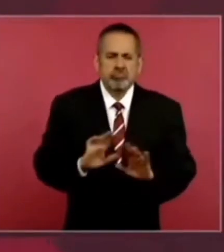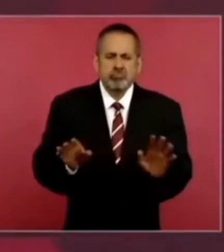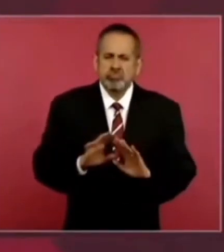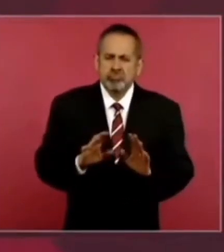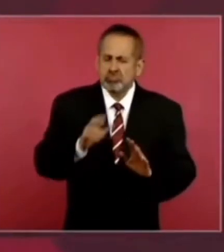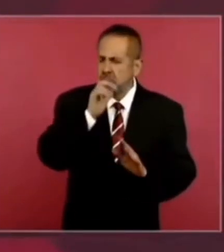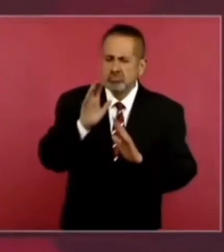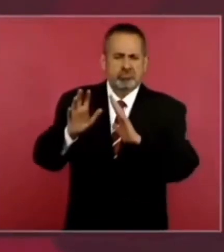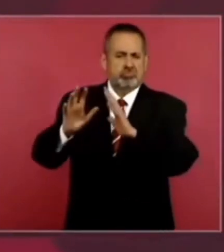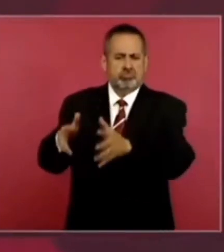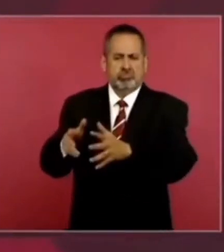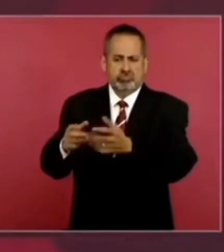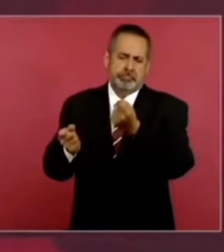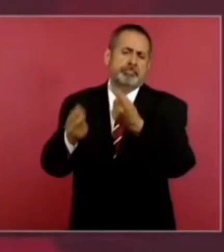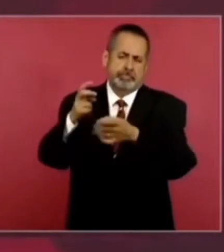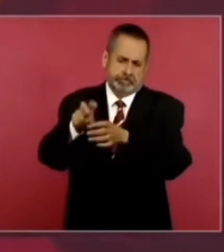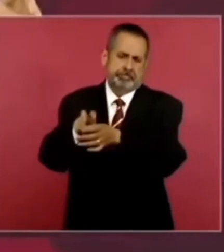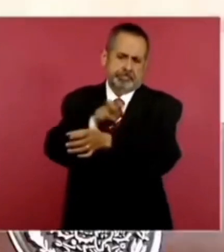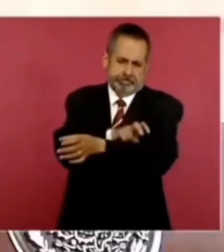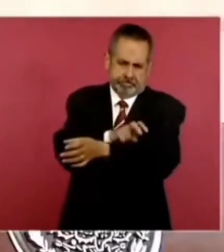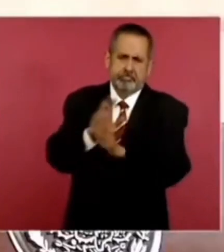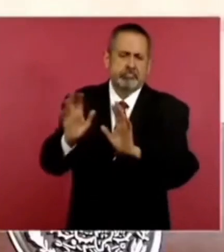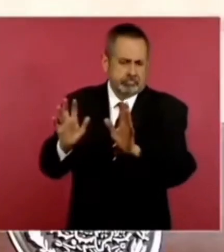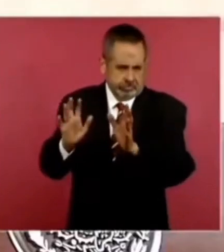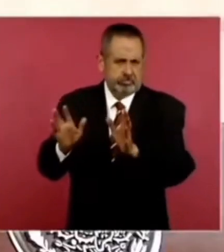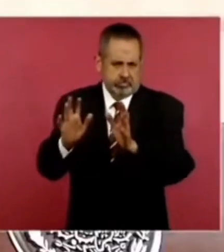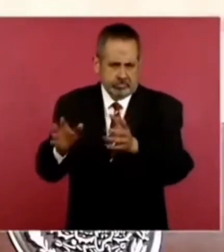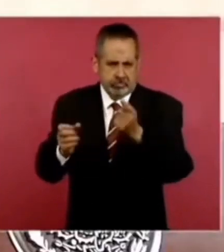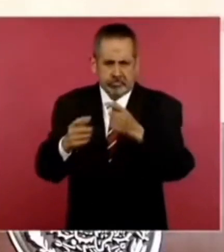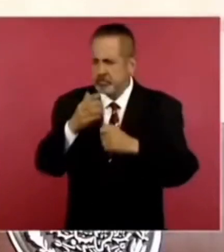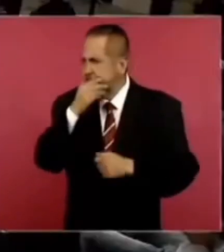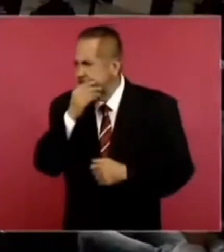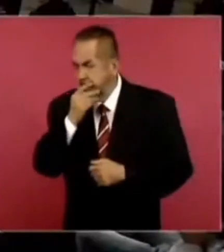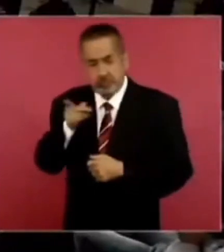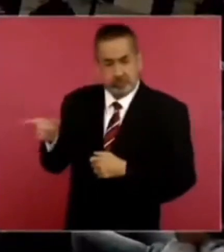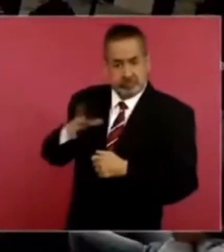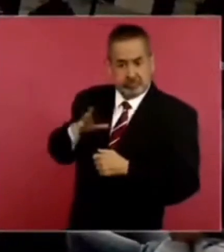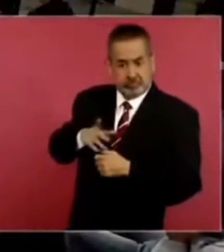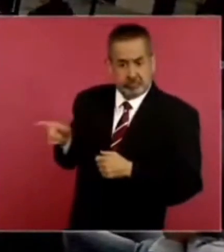salieron, bueno, aquí está